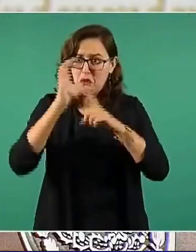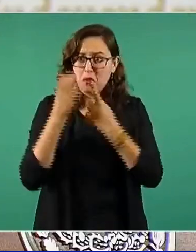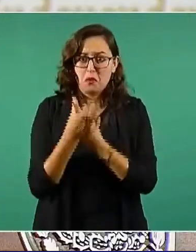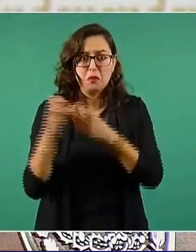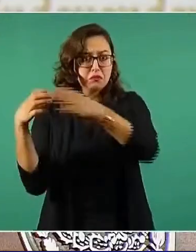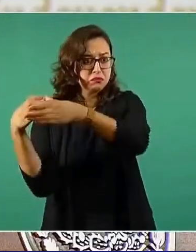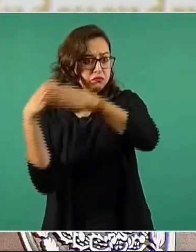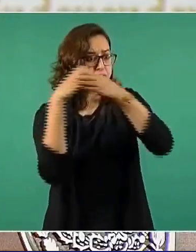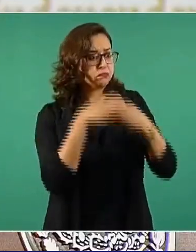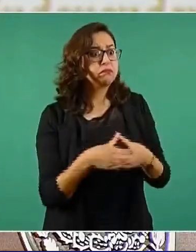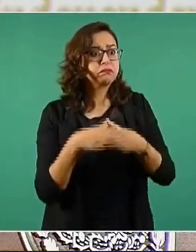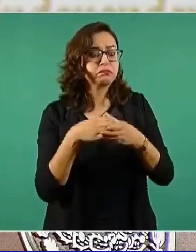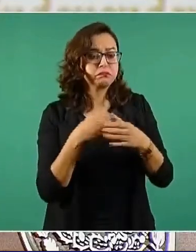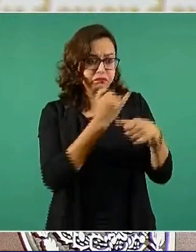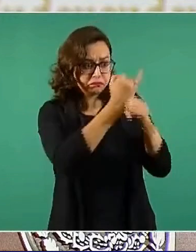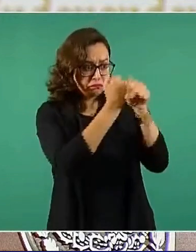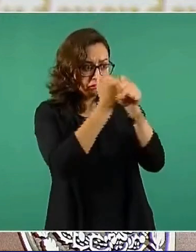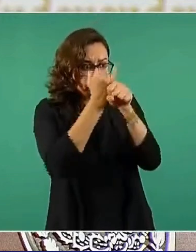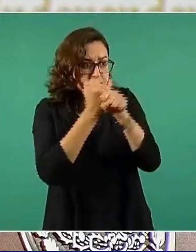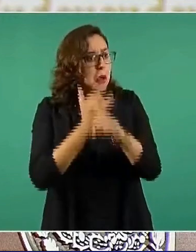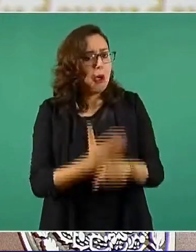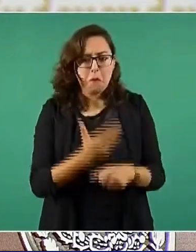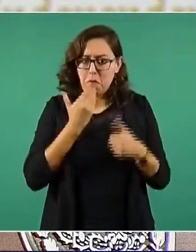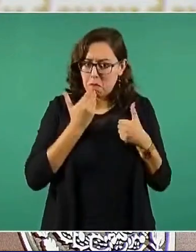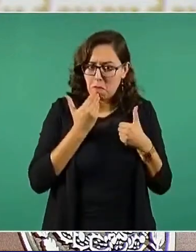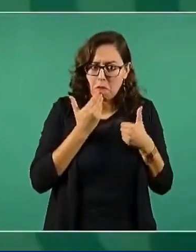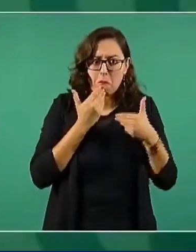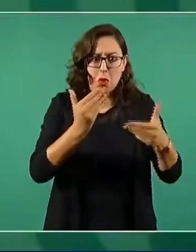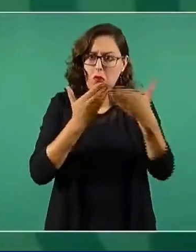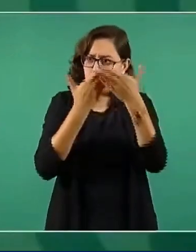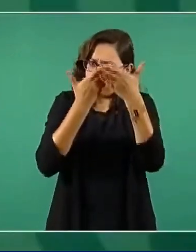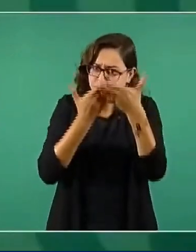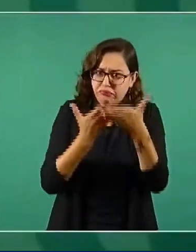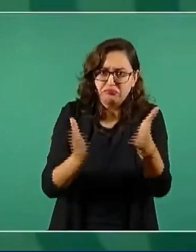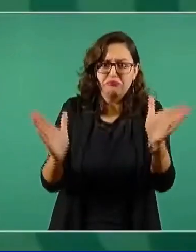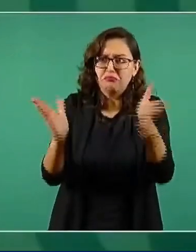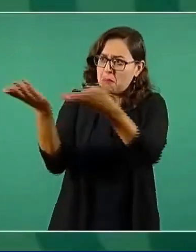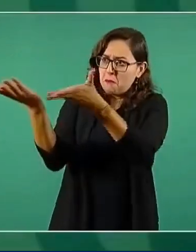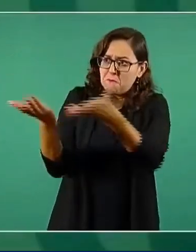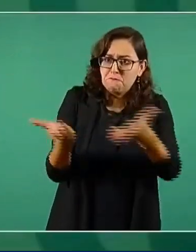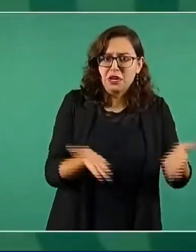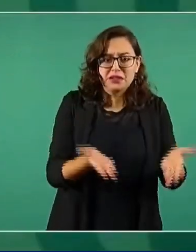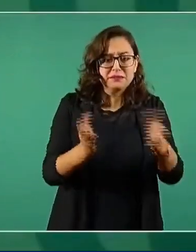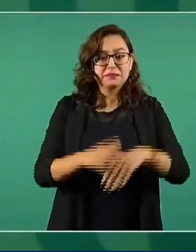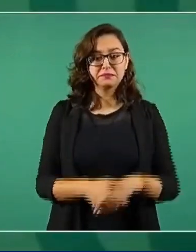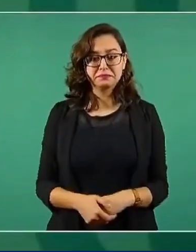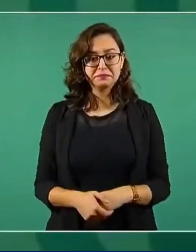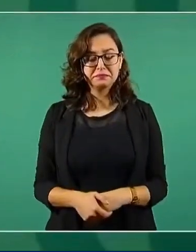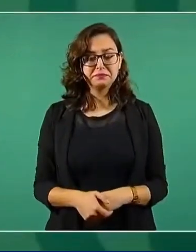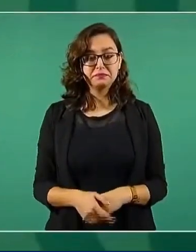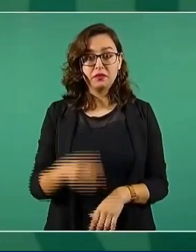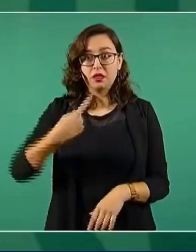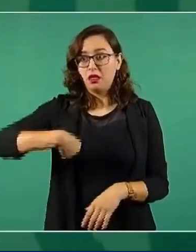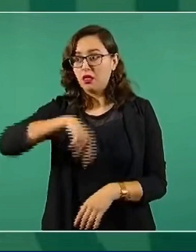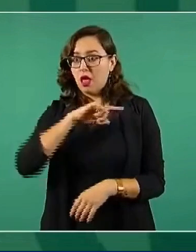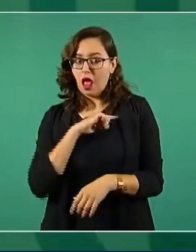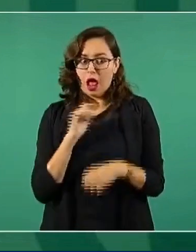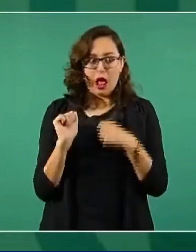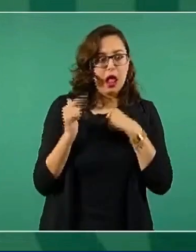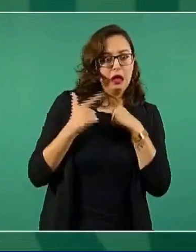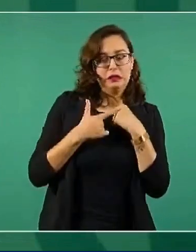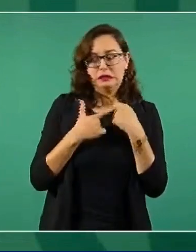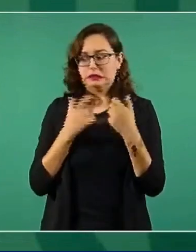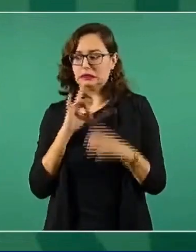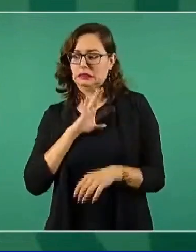del país, no tenemos nada que ocultar, que no